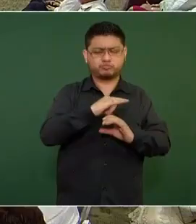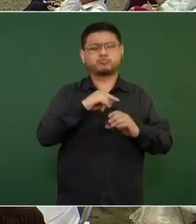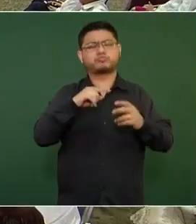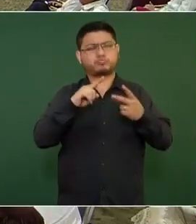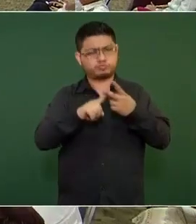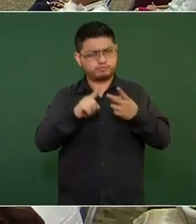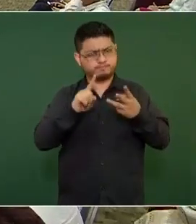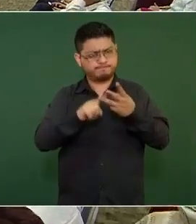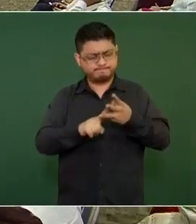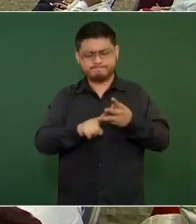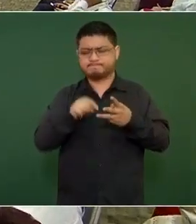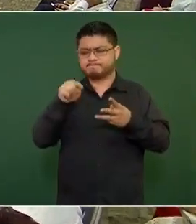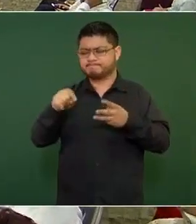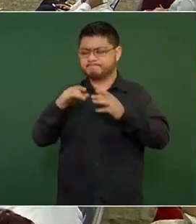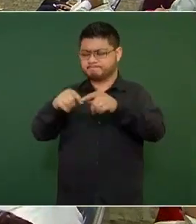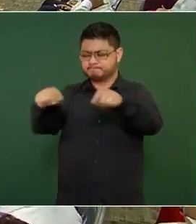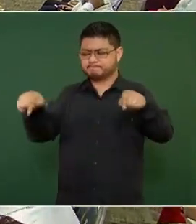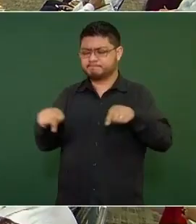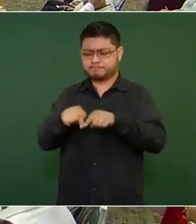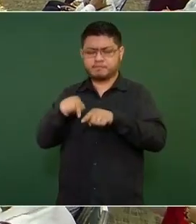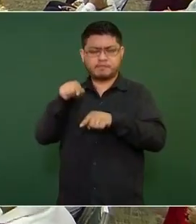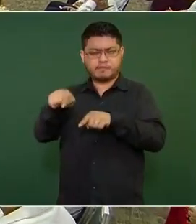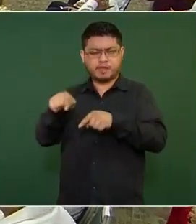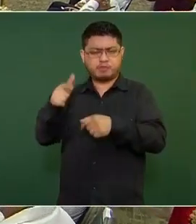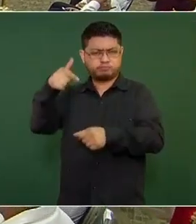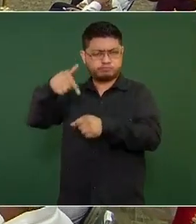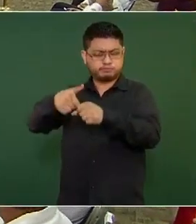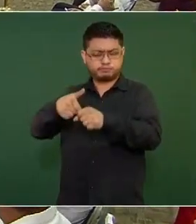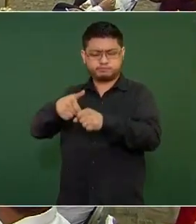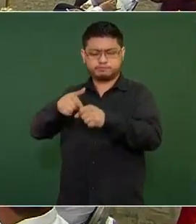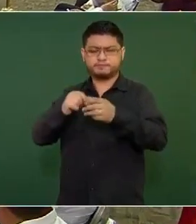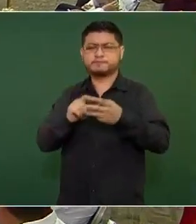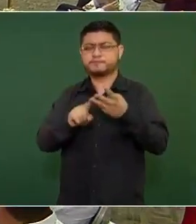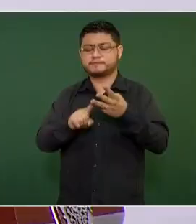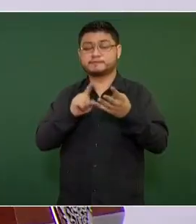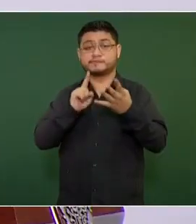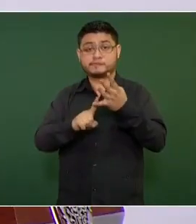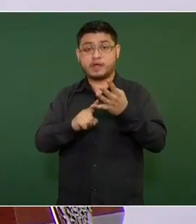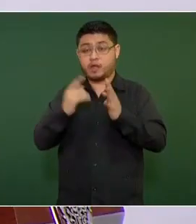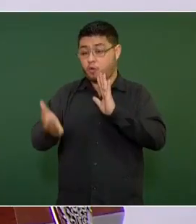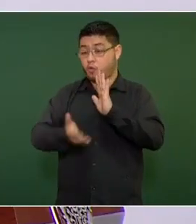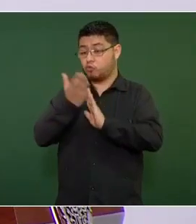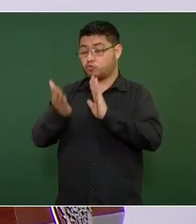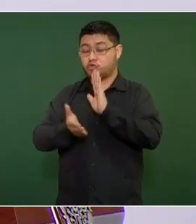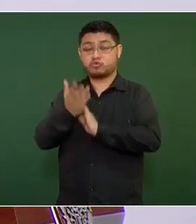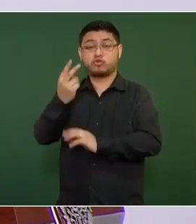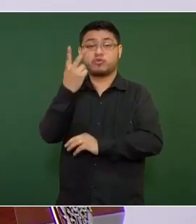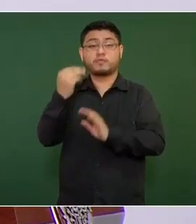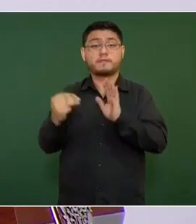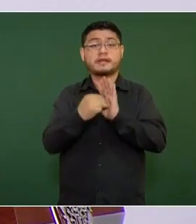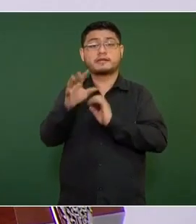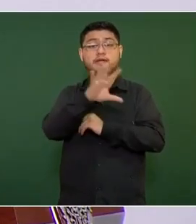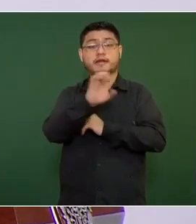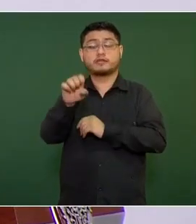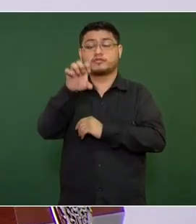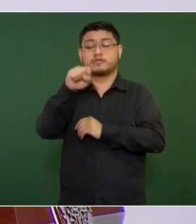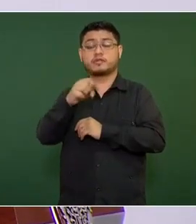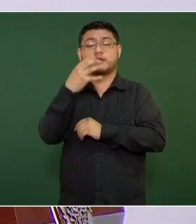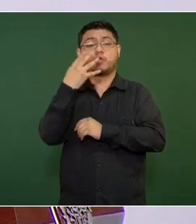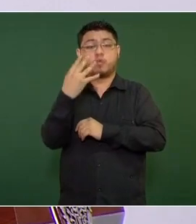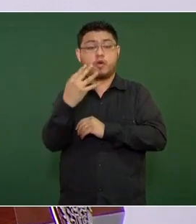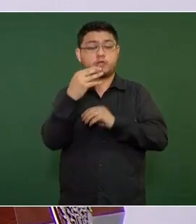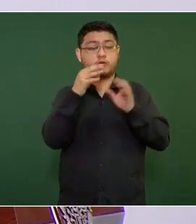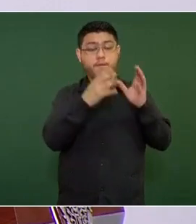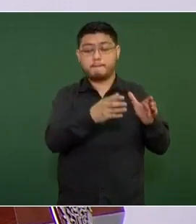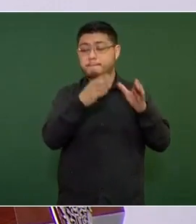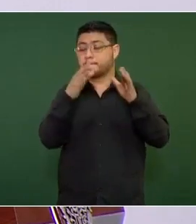instalaciones de Pemex, en la construcción de dos mil 564 sucursales del Banco